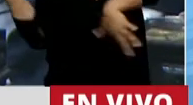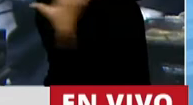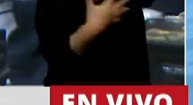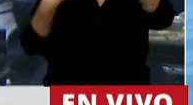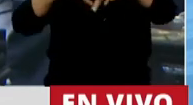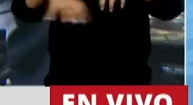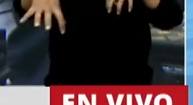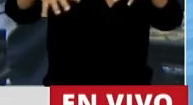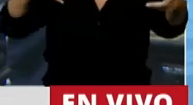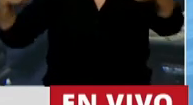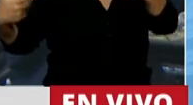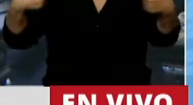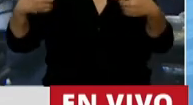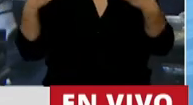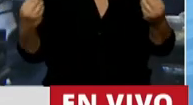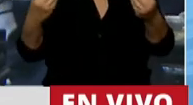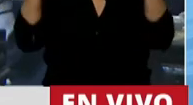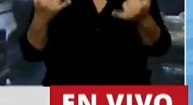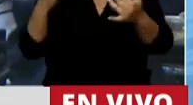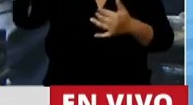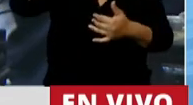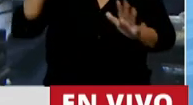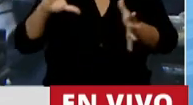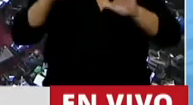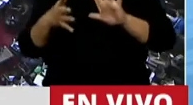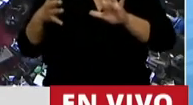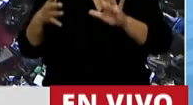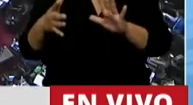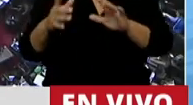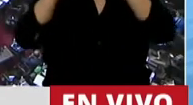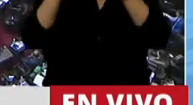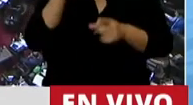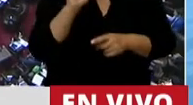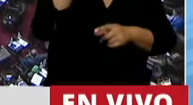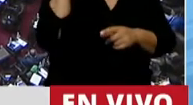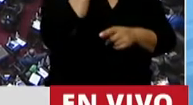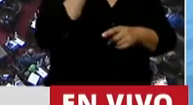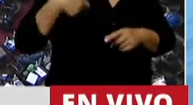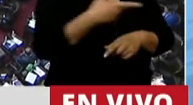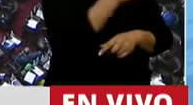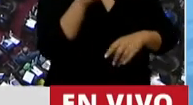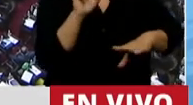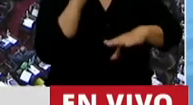Bueno, porque hablamos de una batalla cultural, que es la que estamos dando, y hablamos del rol de la mujer en la sociedad.